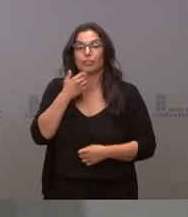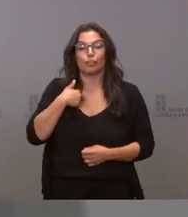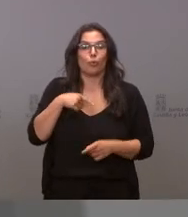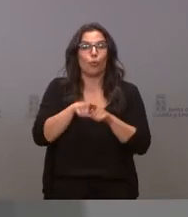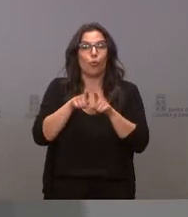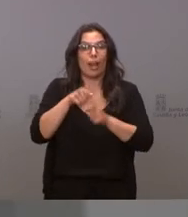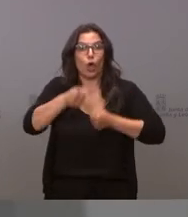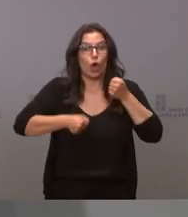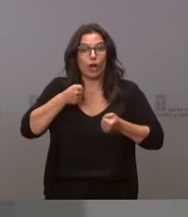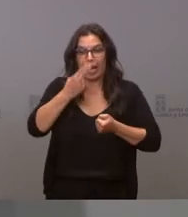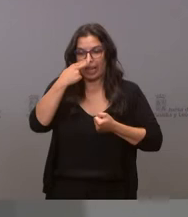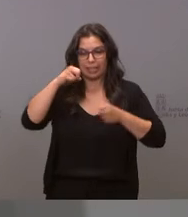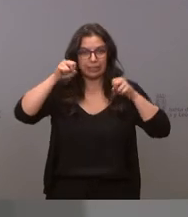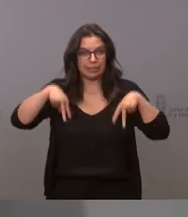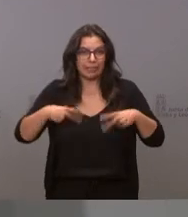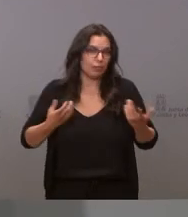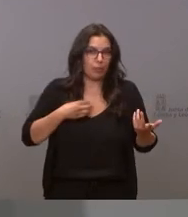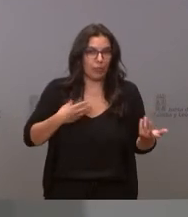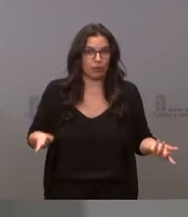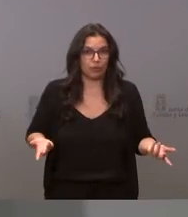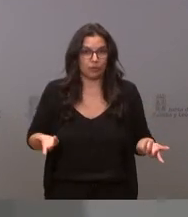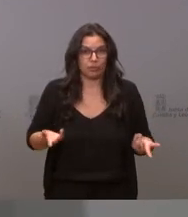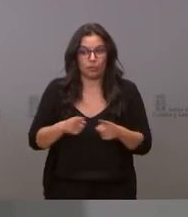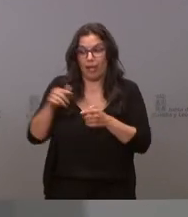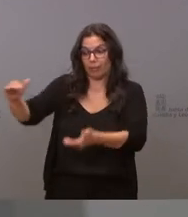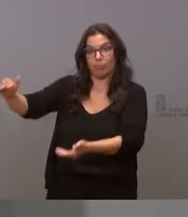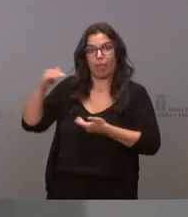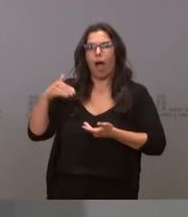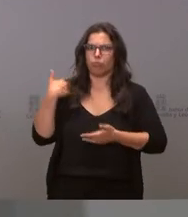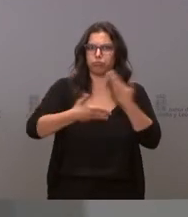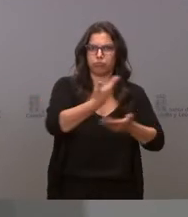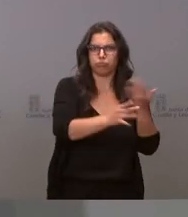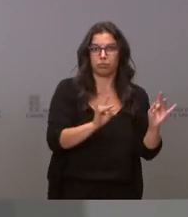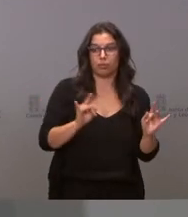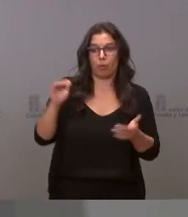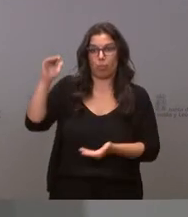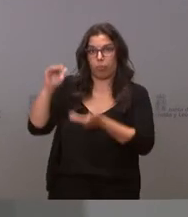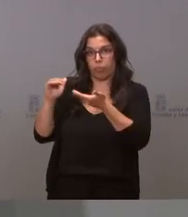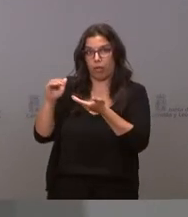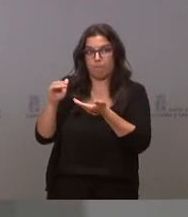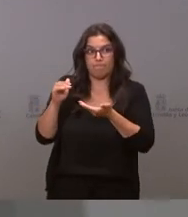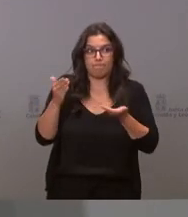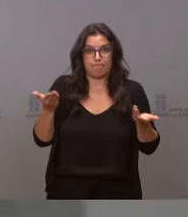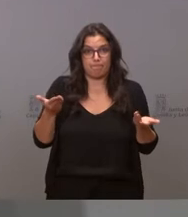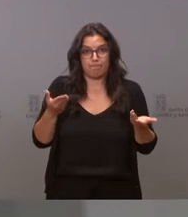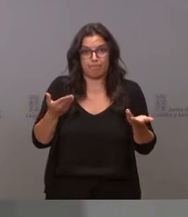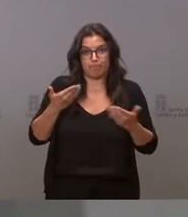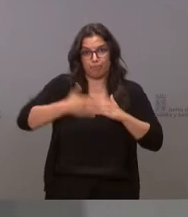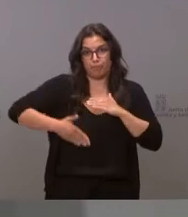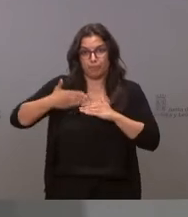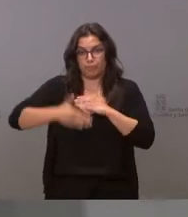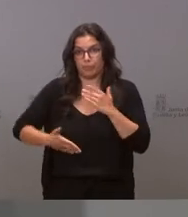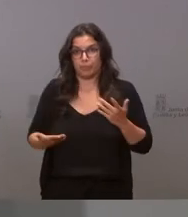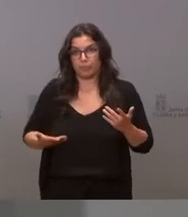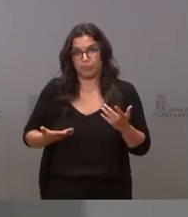este es el problema nosotros podemos correr si tenemos las dosis si no tenemos las dosis es normal que nos pasen es decir que cuando te